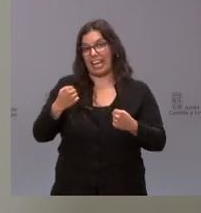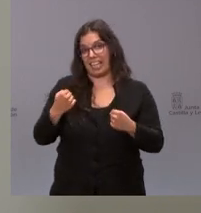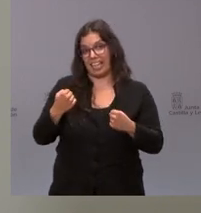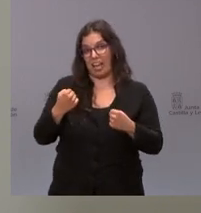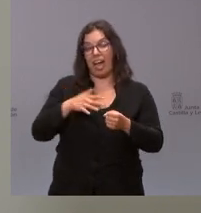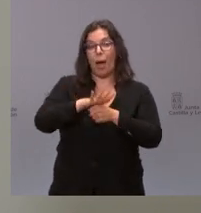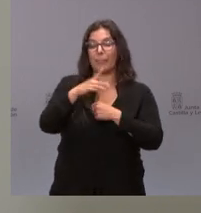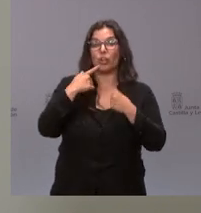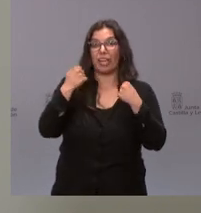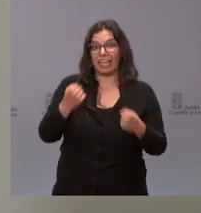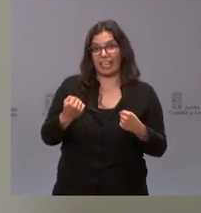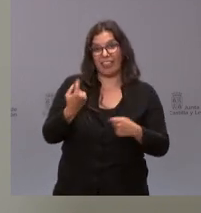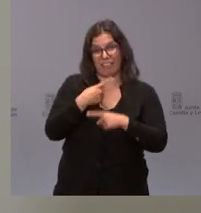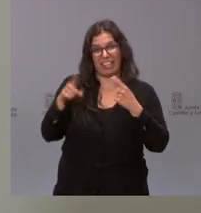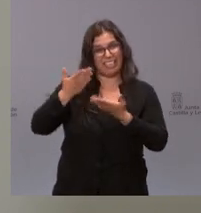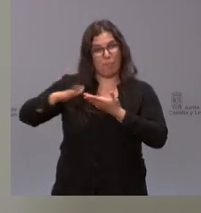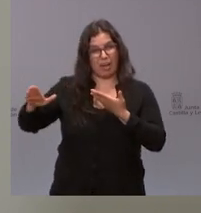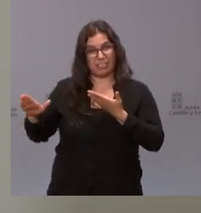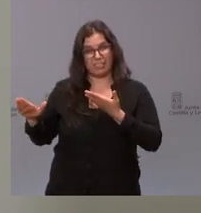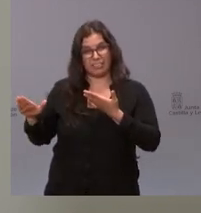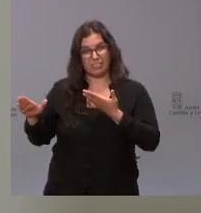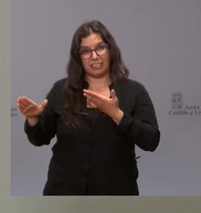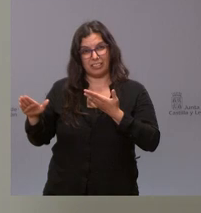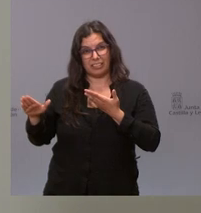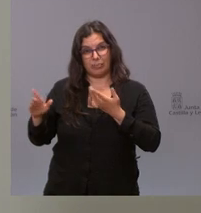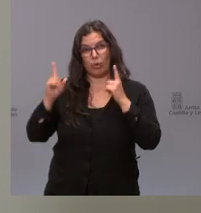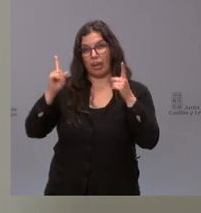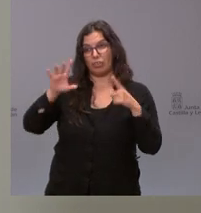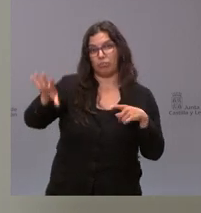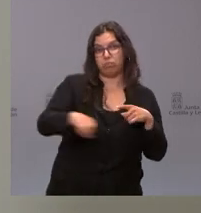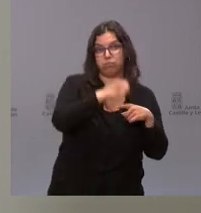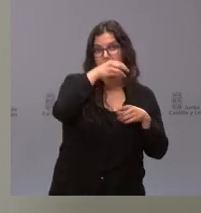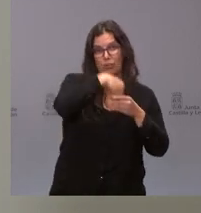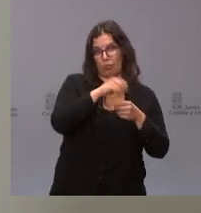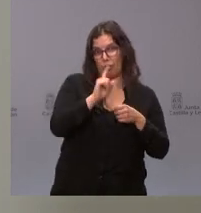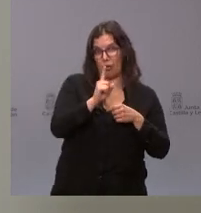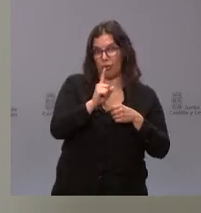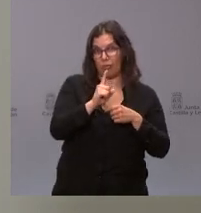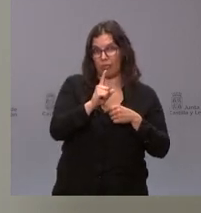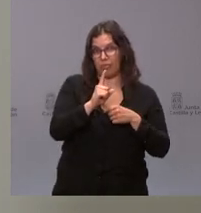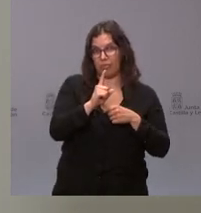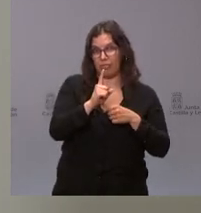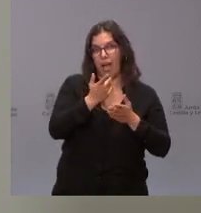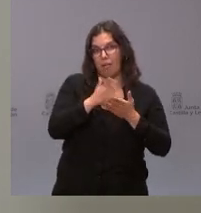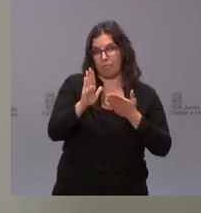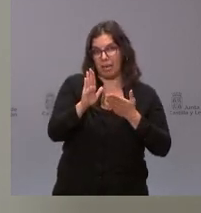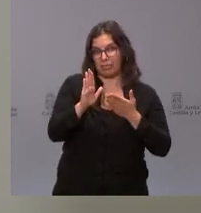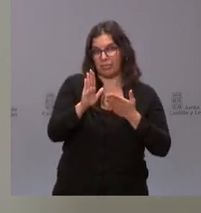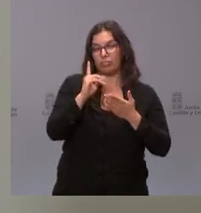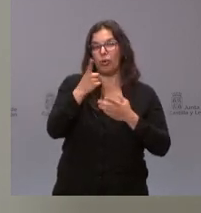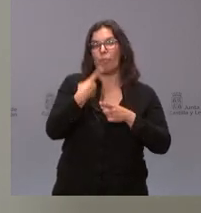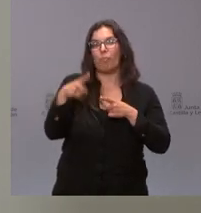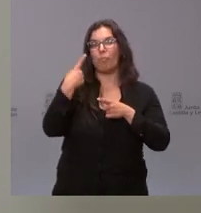exportamos productos energéticos más bien importamos en este caso aquí no pueden estar computados con esa cifra tienen que ser las exportaciones